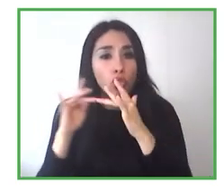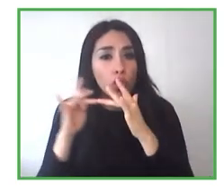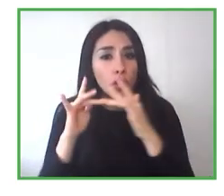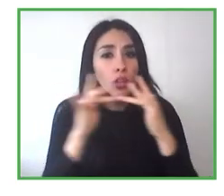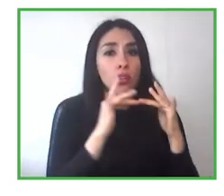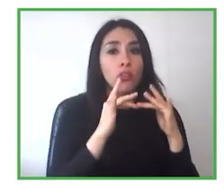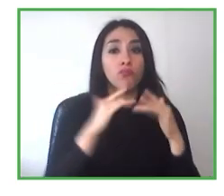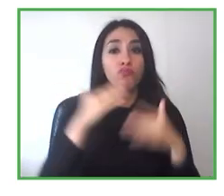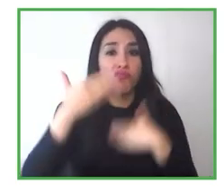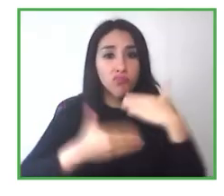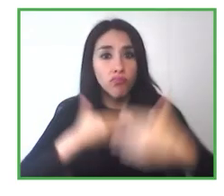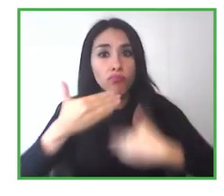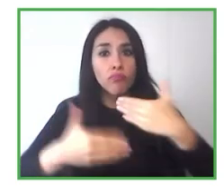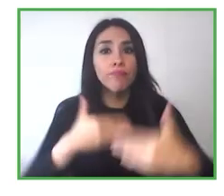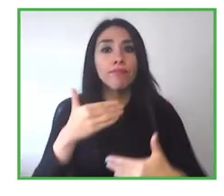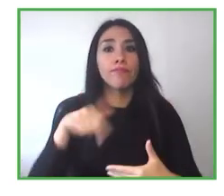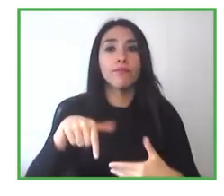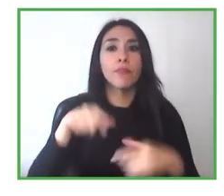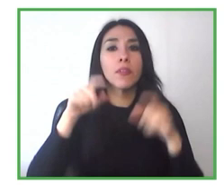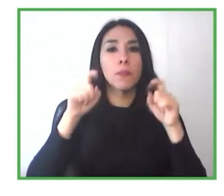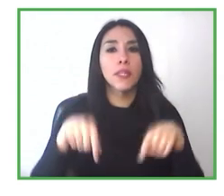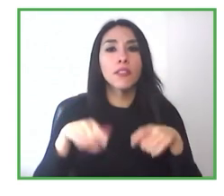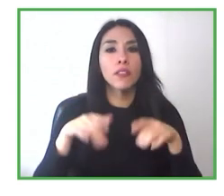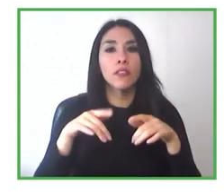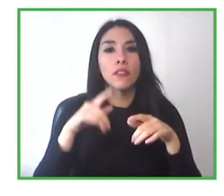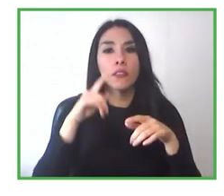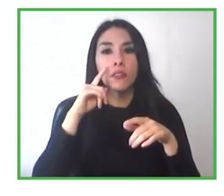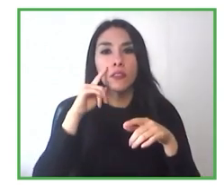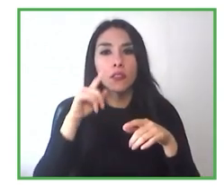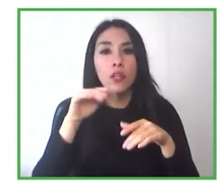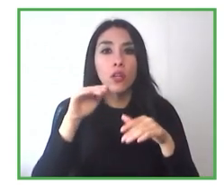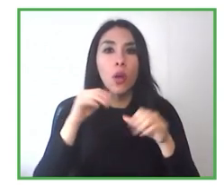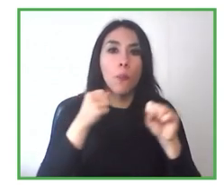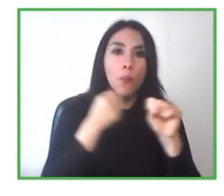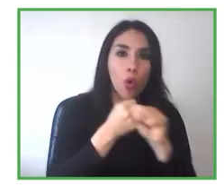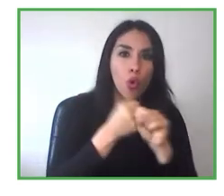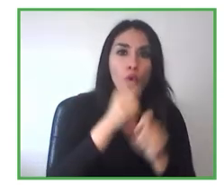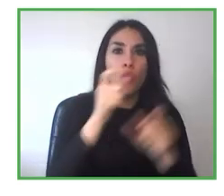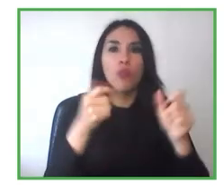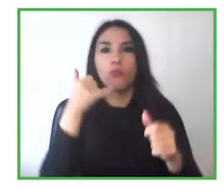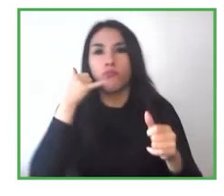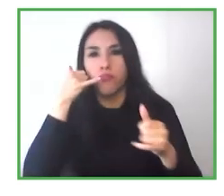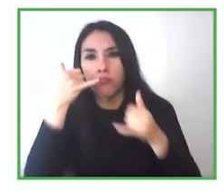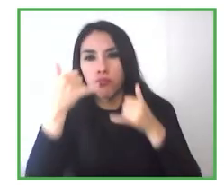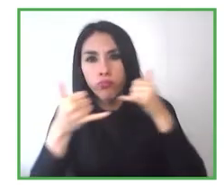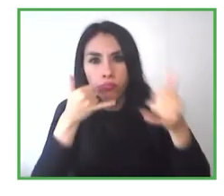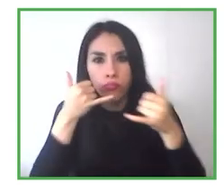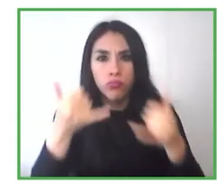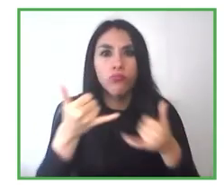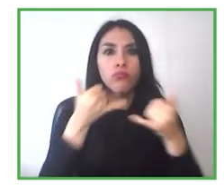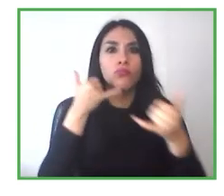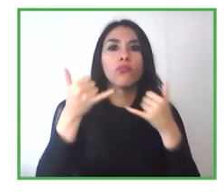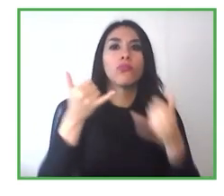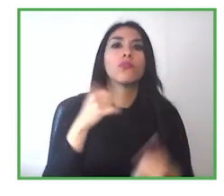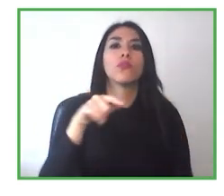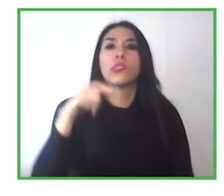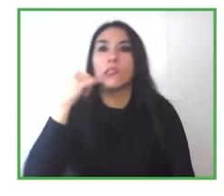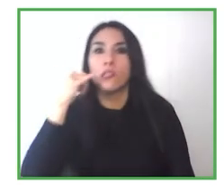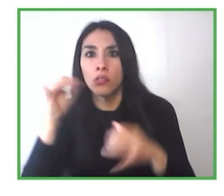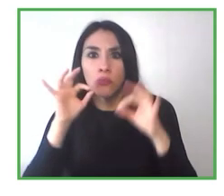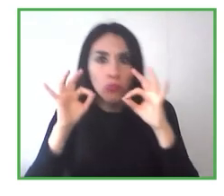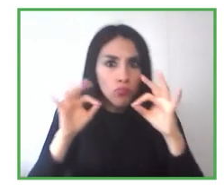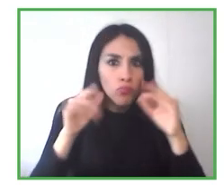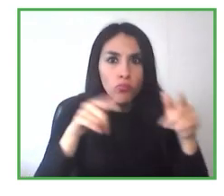online con videollamadas, llamadas telefónicas, hasta el WhatsApp nos sirve para poder hacer este seguimiento. Pero normalmente